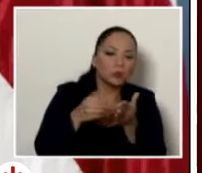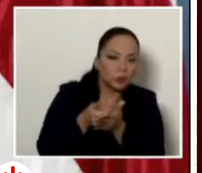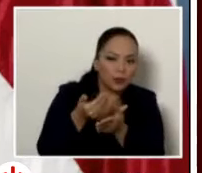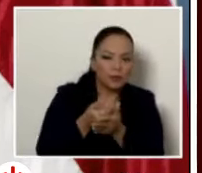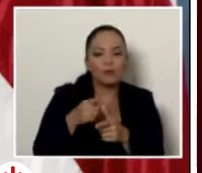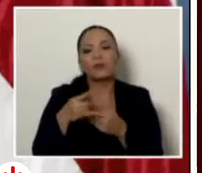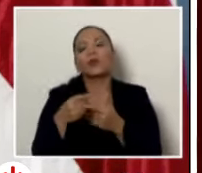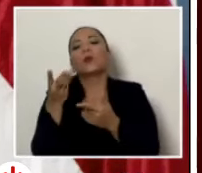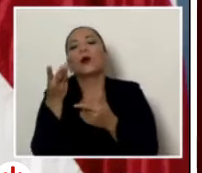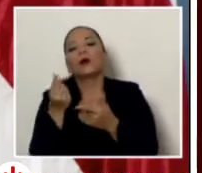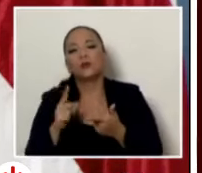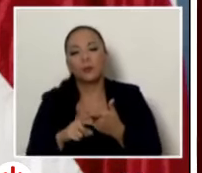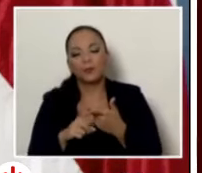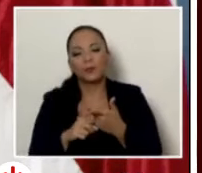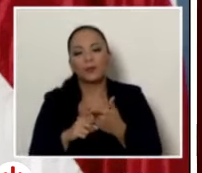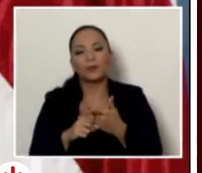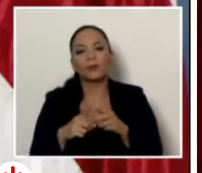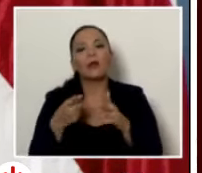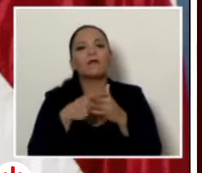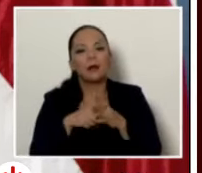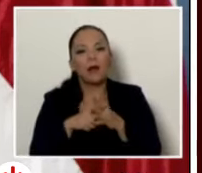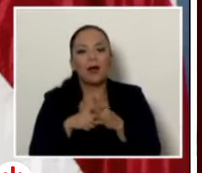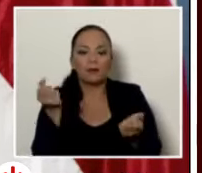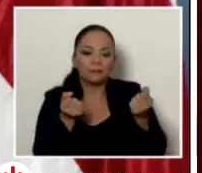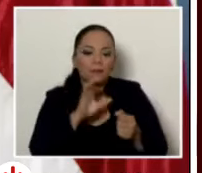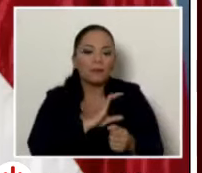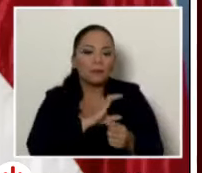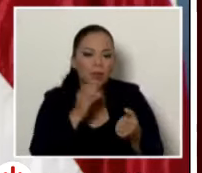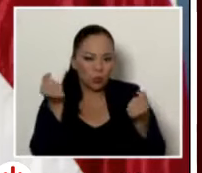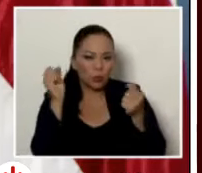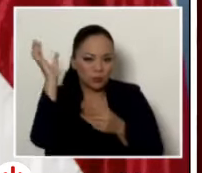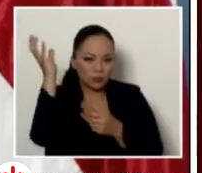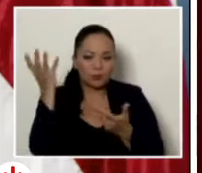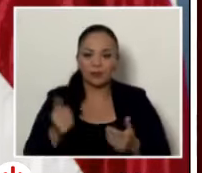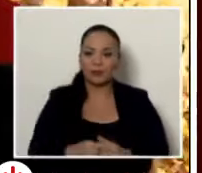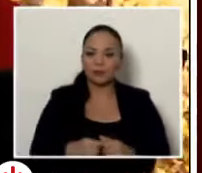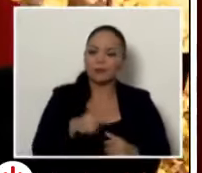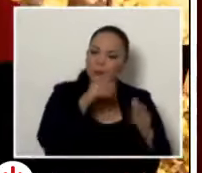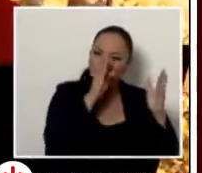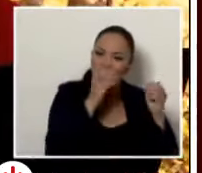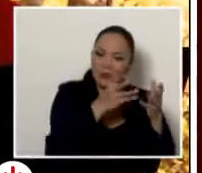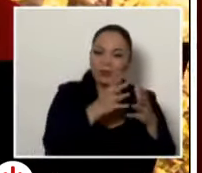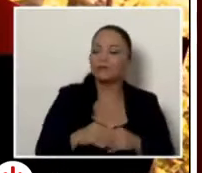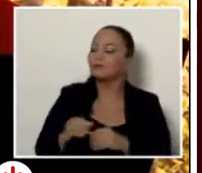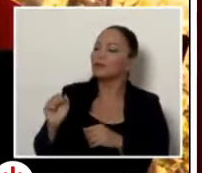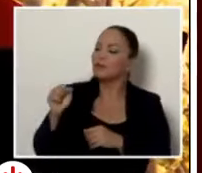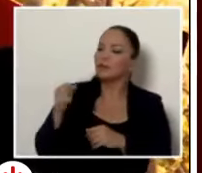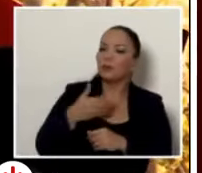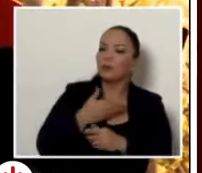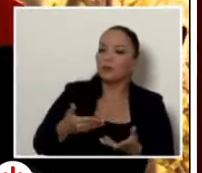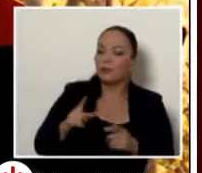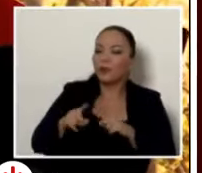cuánto va para arreglar las patrullas pon atención sí presidente por supuesto pero no queda